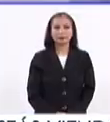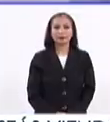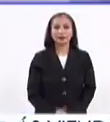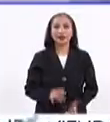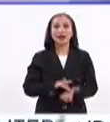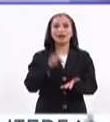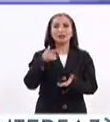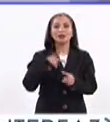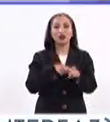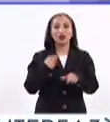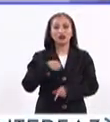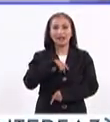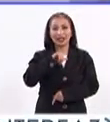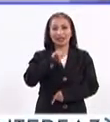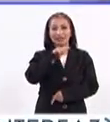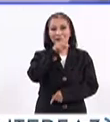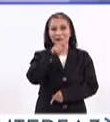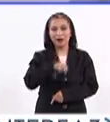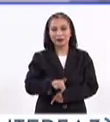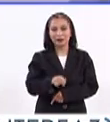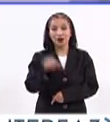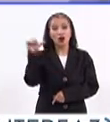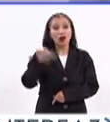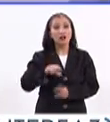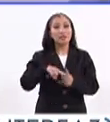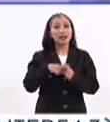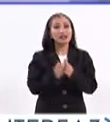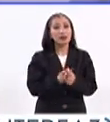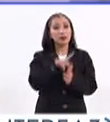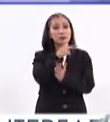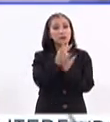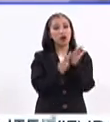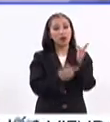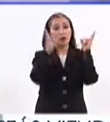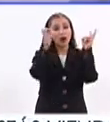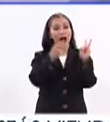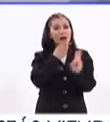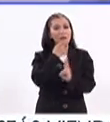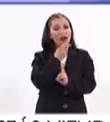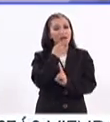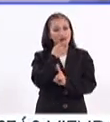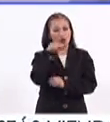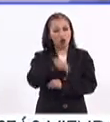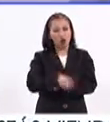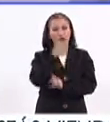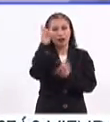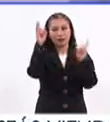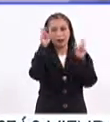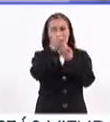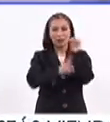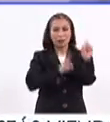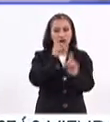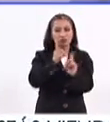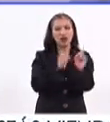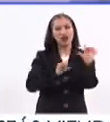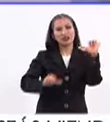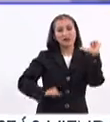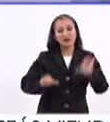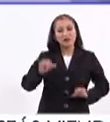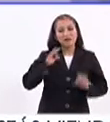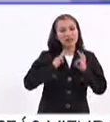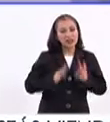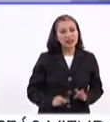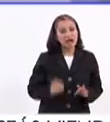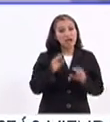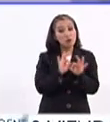Gracias por seguir con nosotros en Interfaz, y bueno, hoy iniciamos el programa hablando del deporte, de la activación física, de la